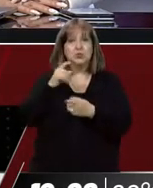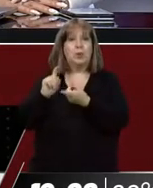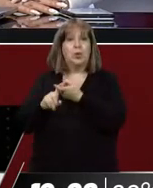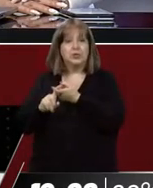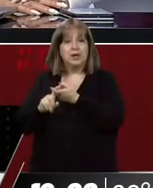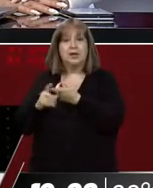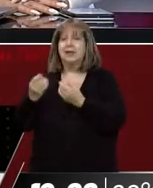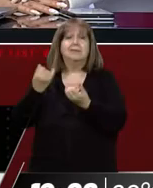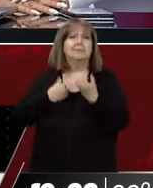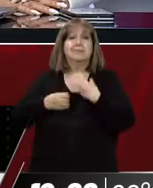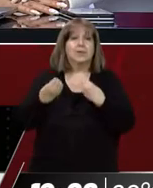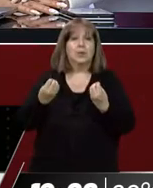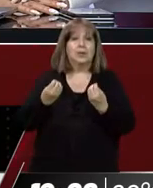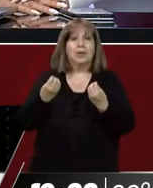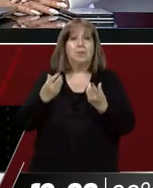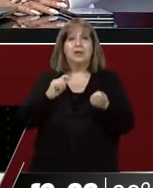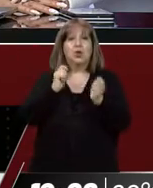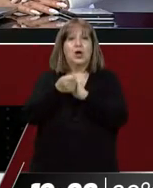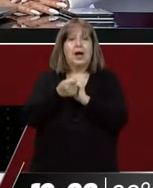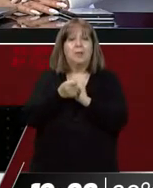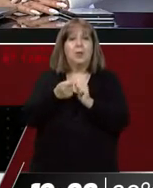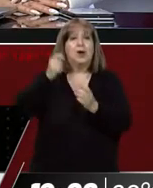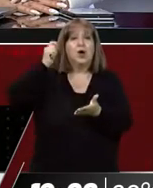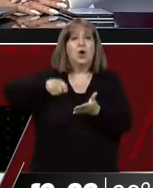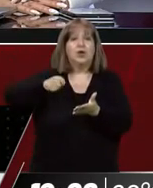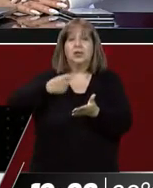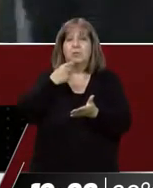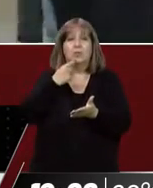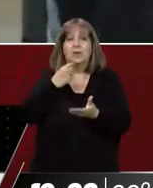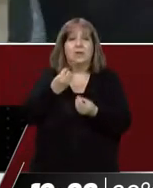específicamente qué fue lo que pasó? ¿Qué fue lo que decidió la corte local?